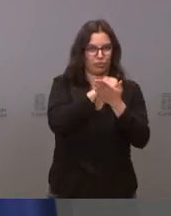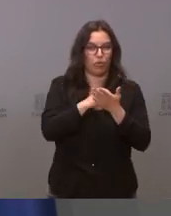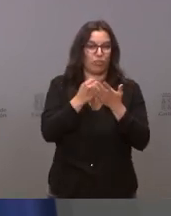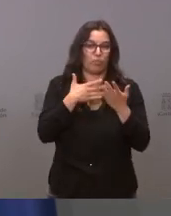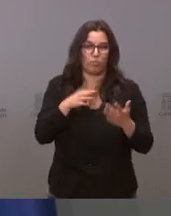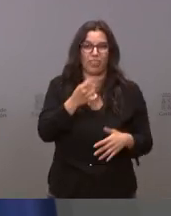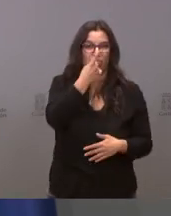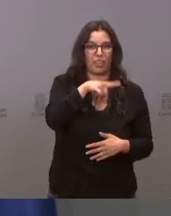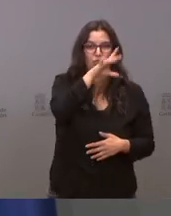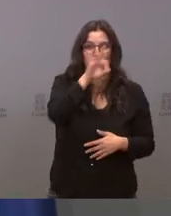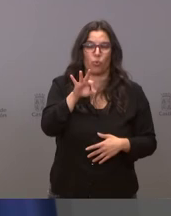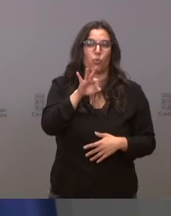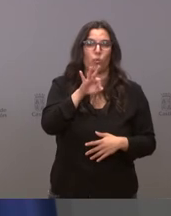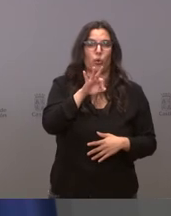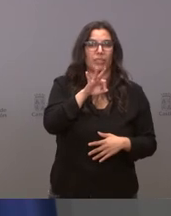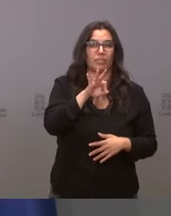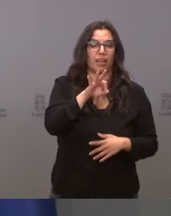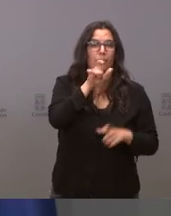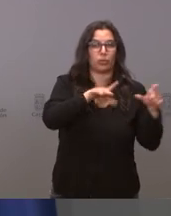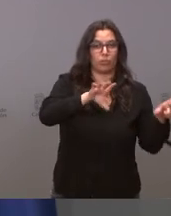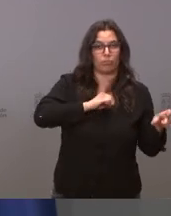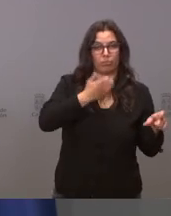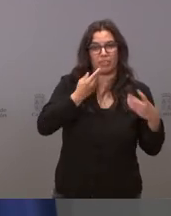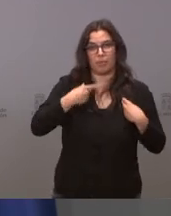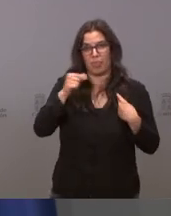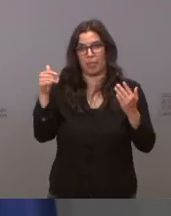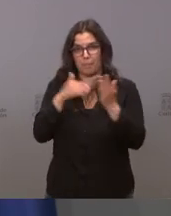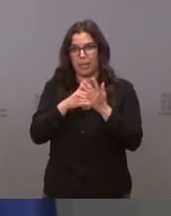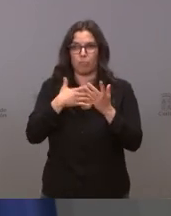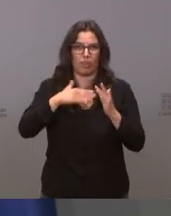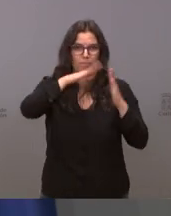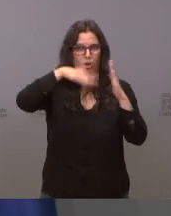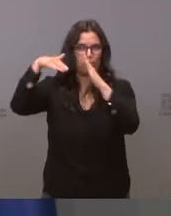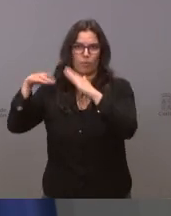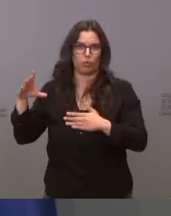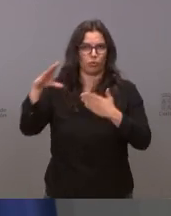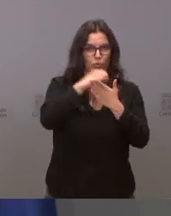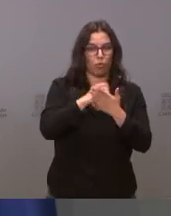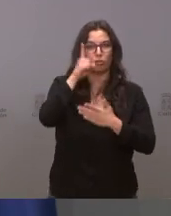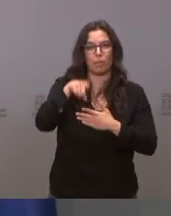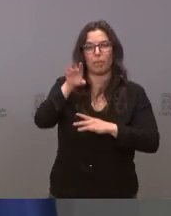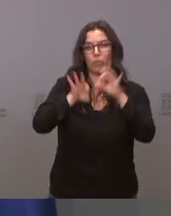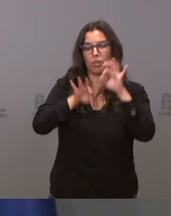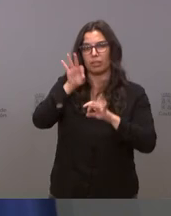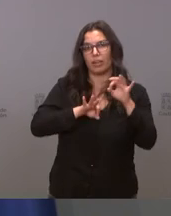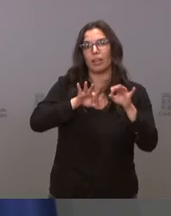150 en todas las provincias los índices de saturación hospitalaria quitando